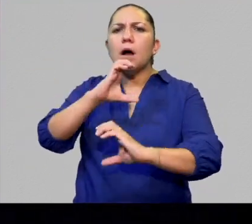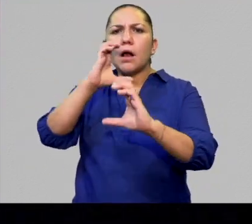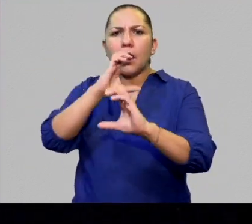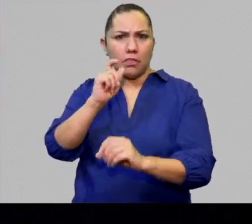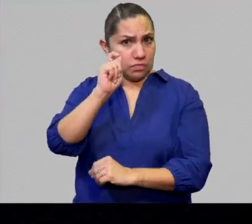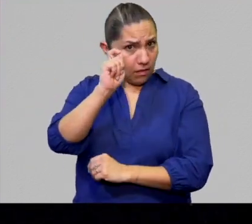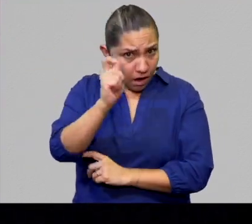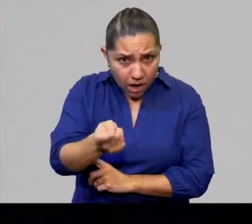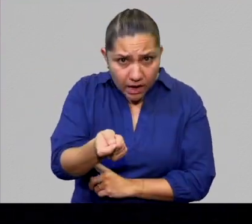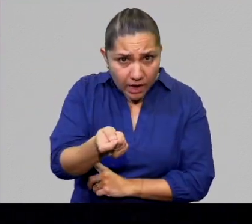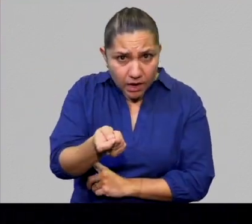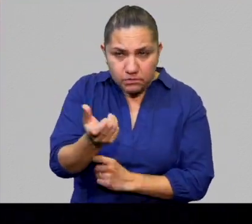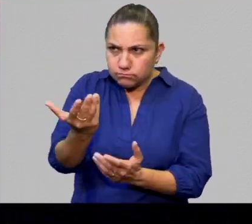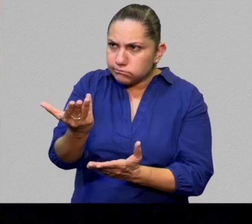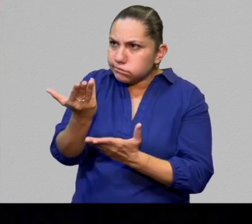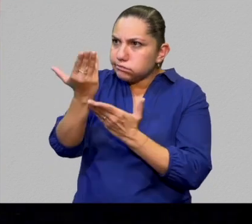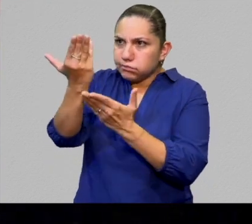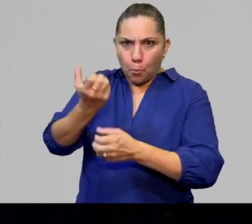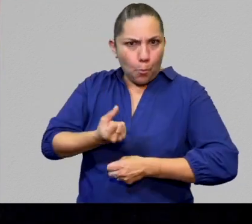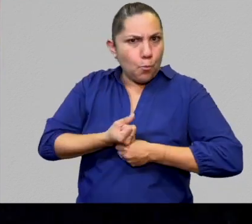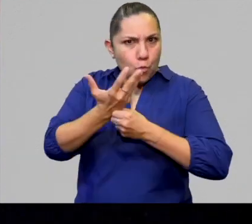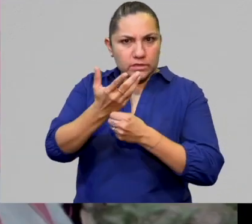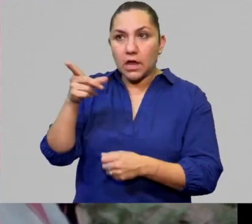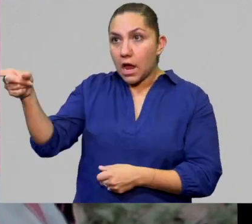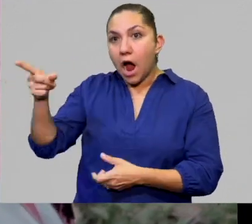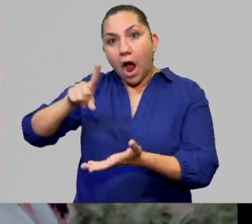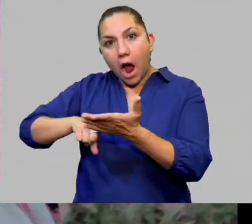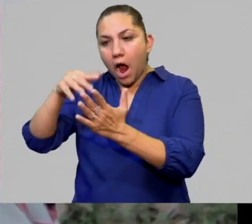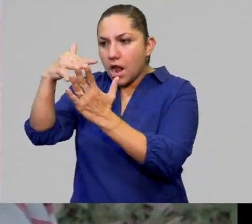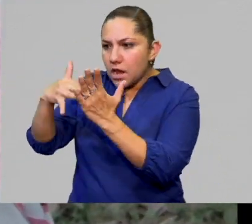escribir. Pero hacía poesía. Y gran poesía.